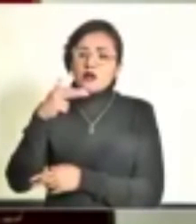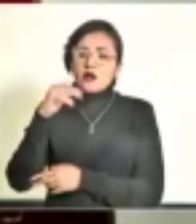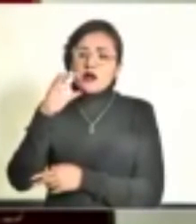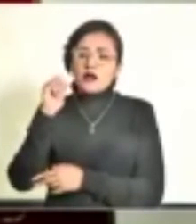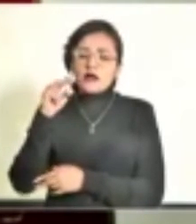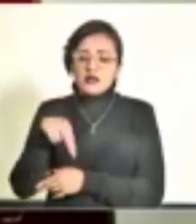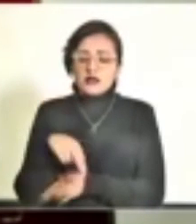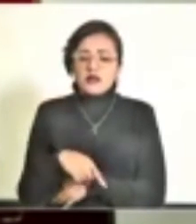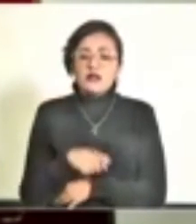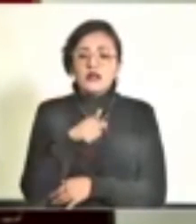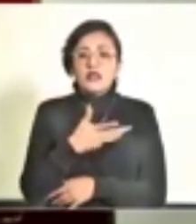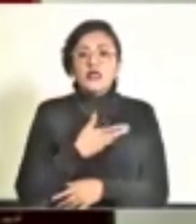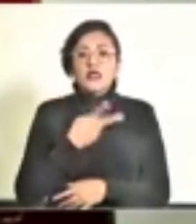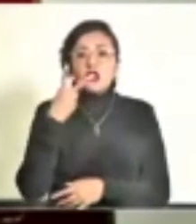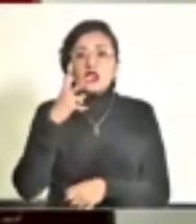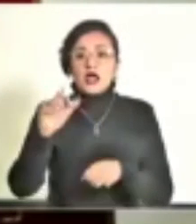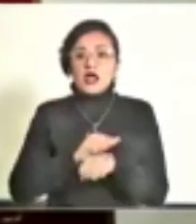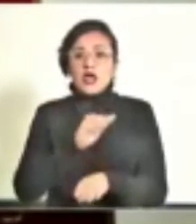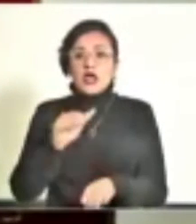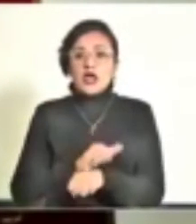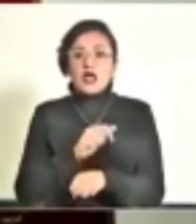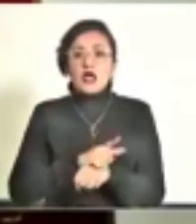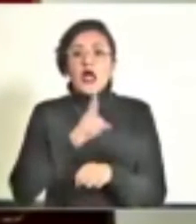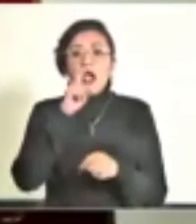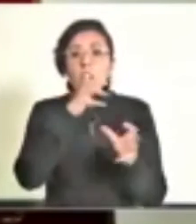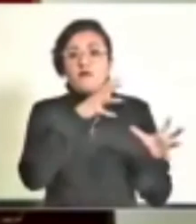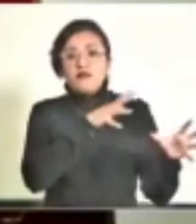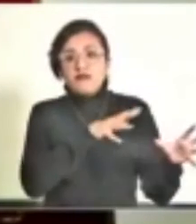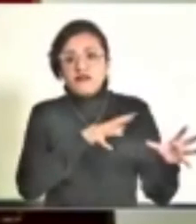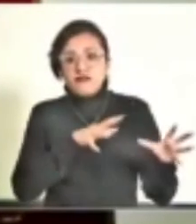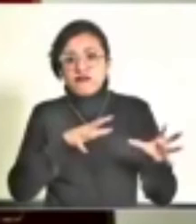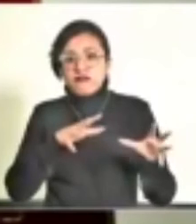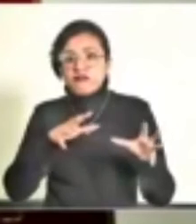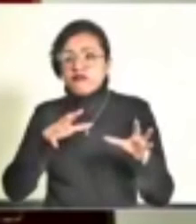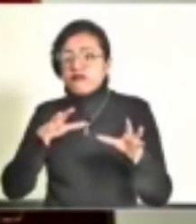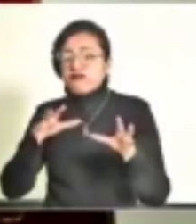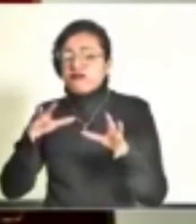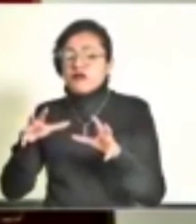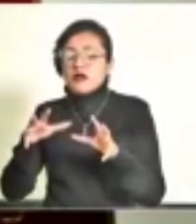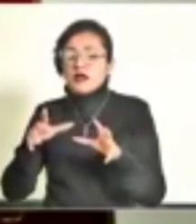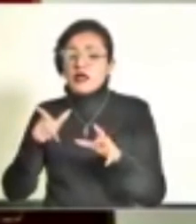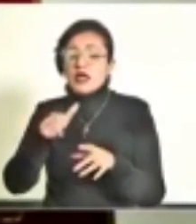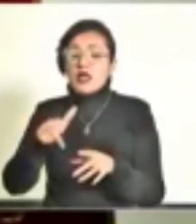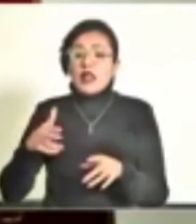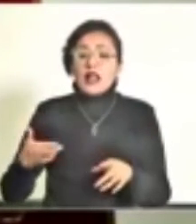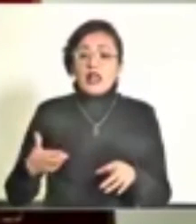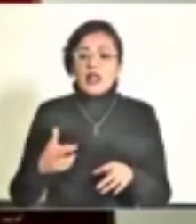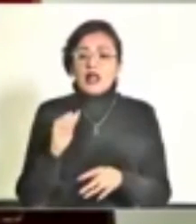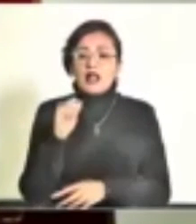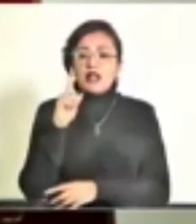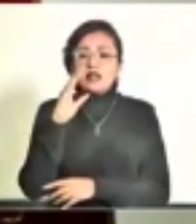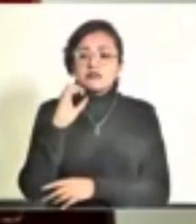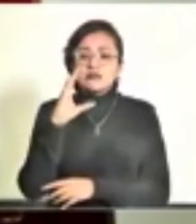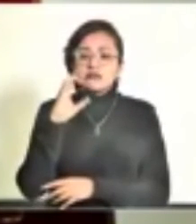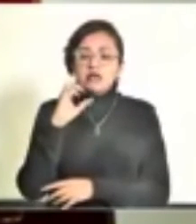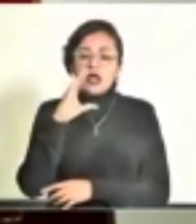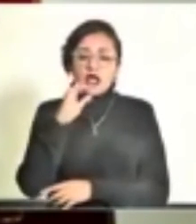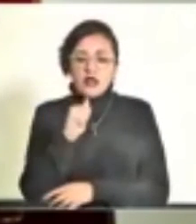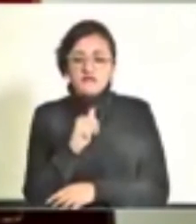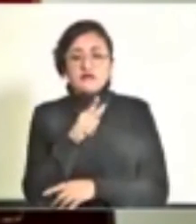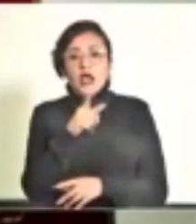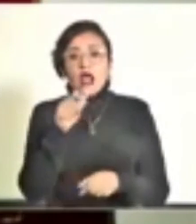extracción de dos vehículos que fueron arrastrados por la corriente hacia el río Alceseca. Afortunadamente,